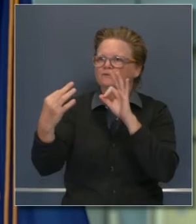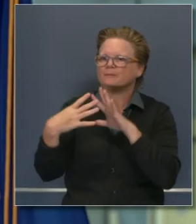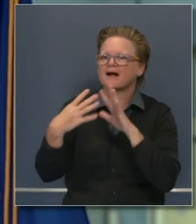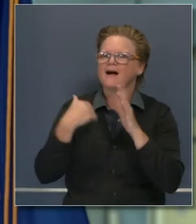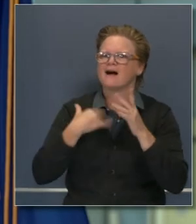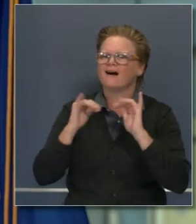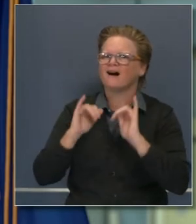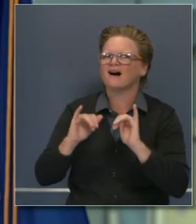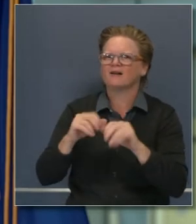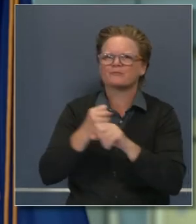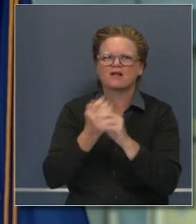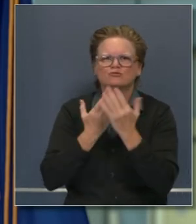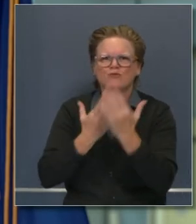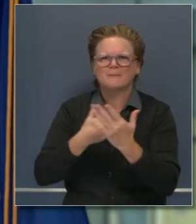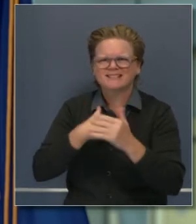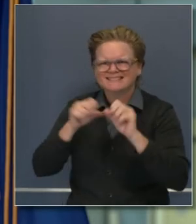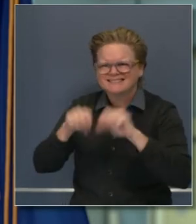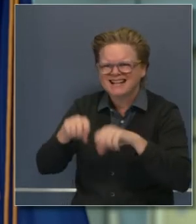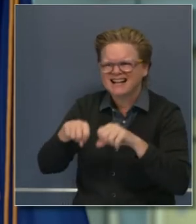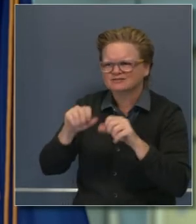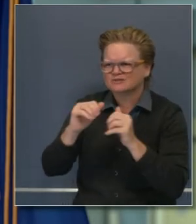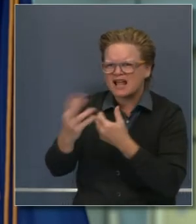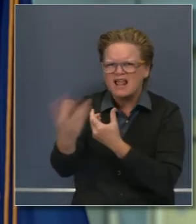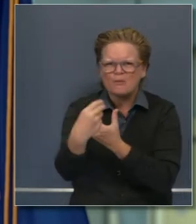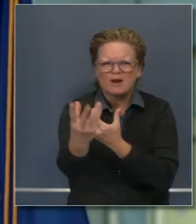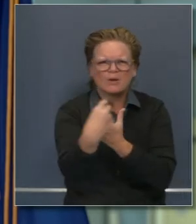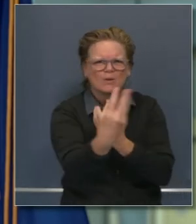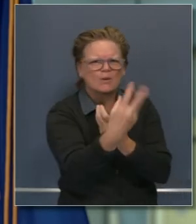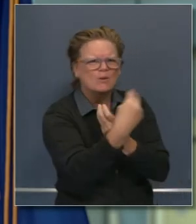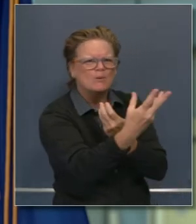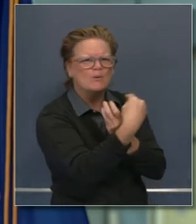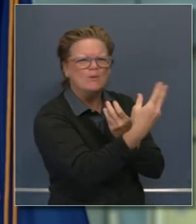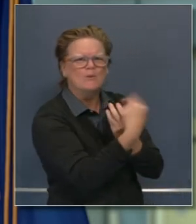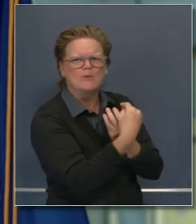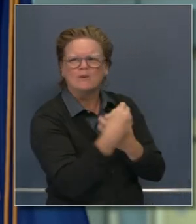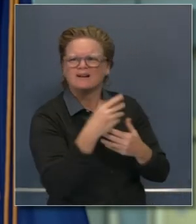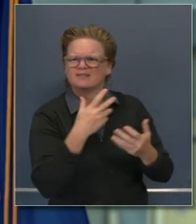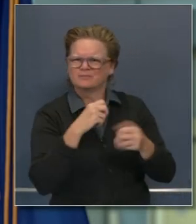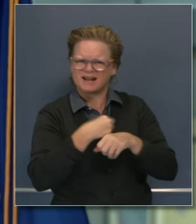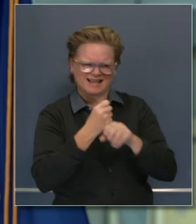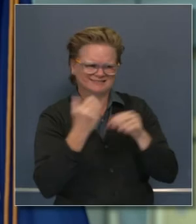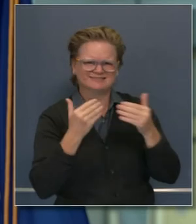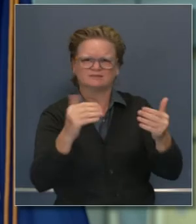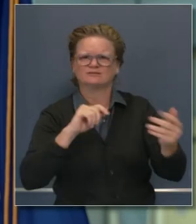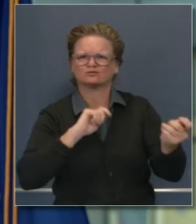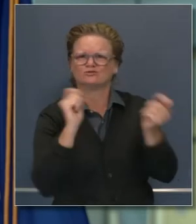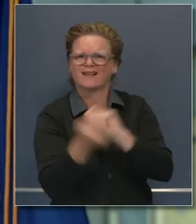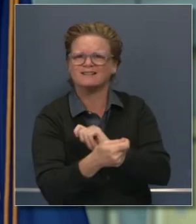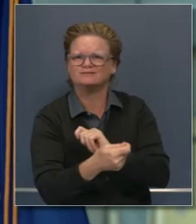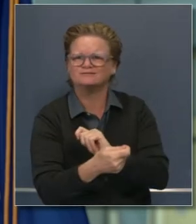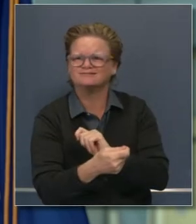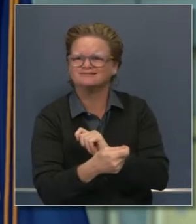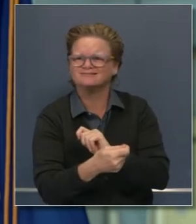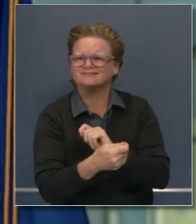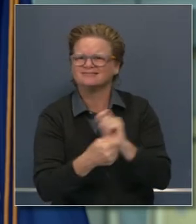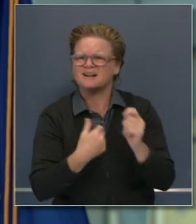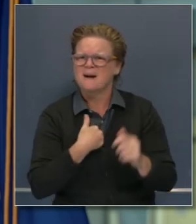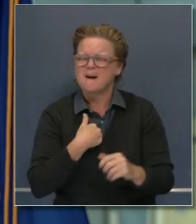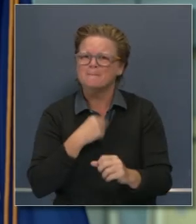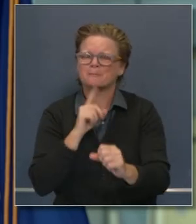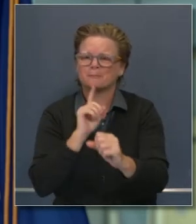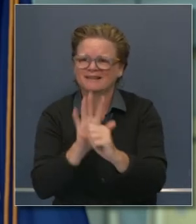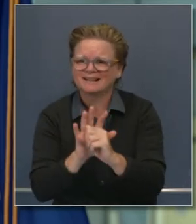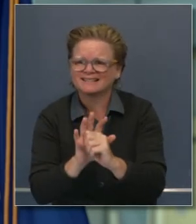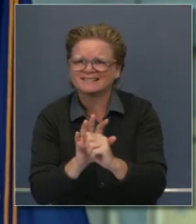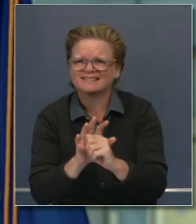recomendaciones muy introspectivas que estamos tratando de incorporar al plan. Estamos resueltos a conseguir que esto se logre